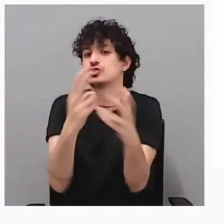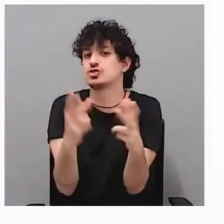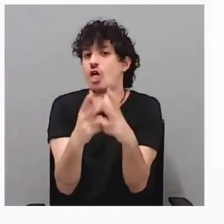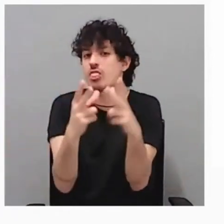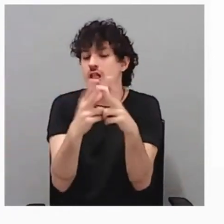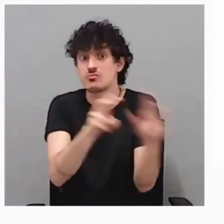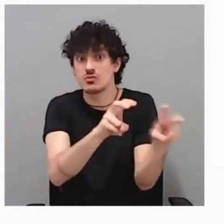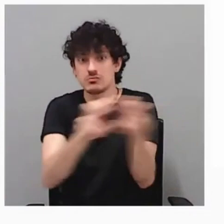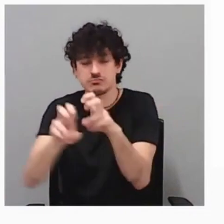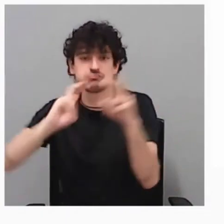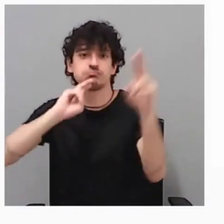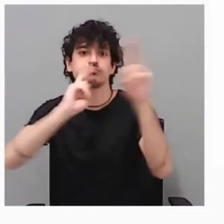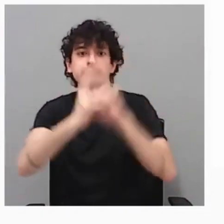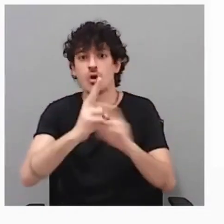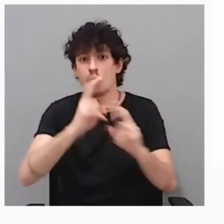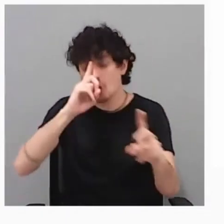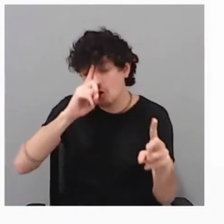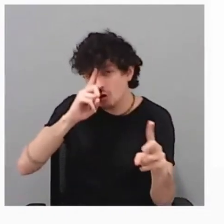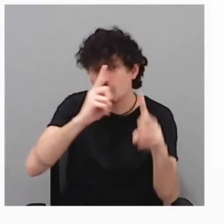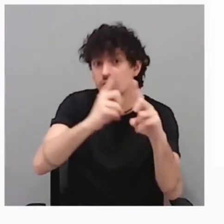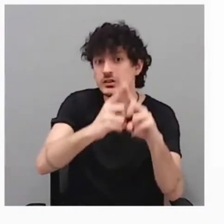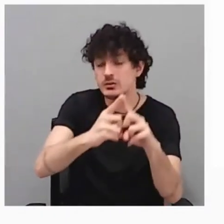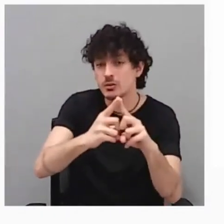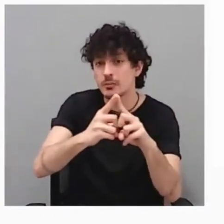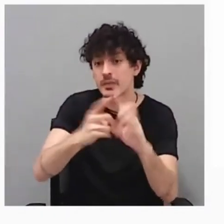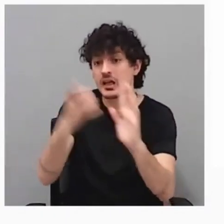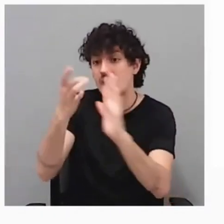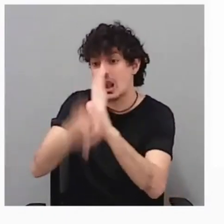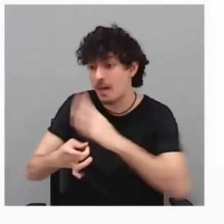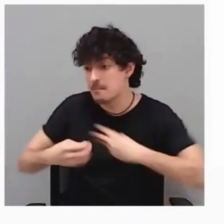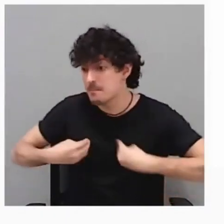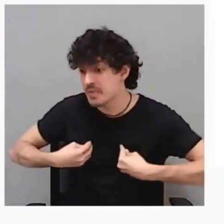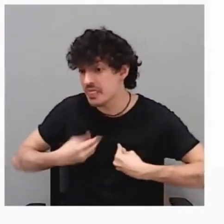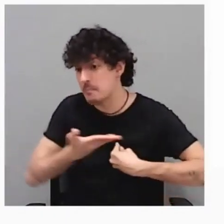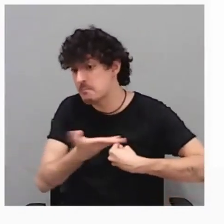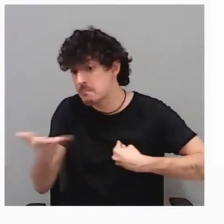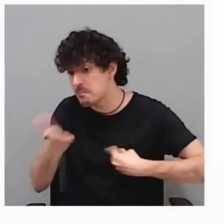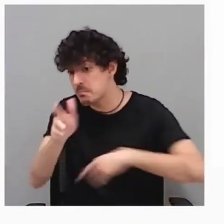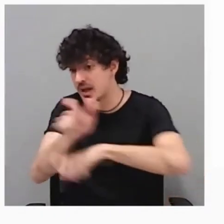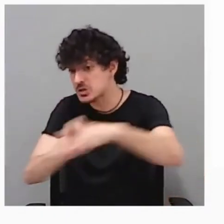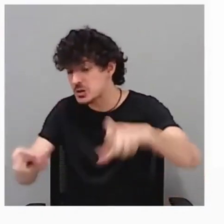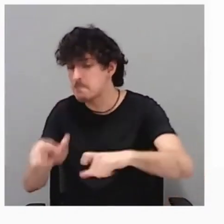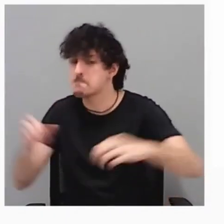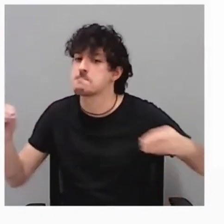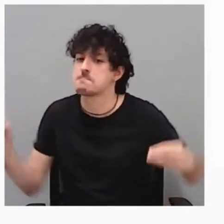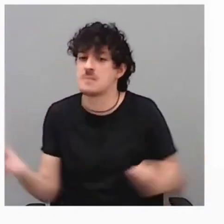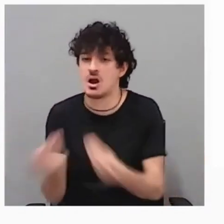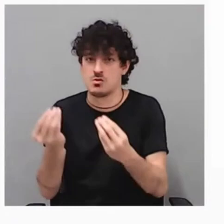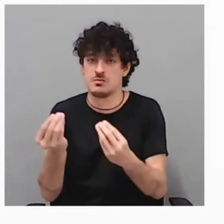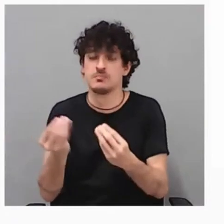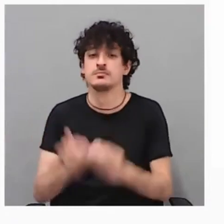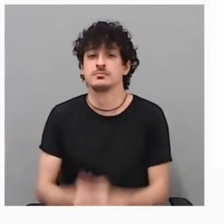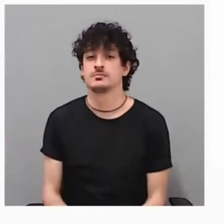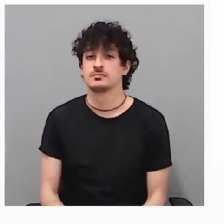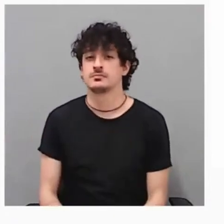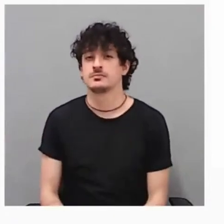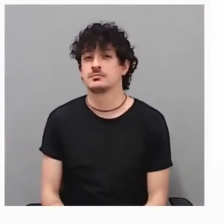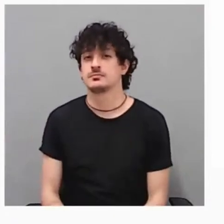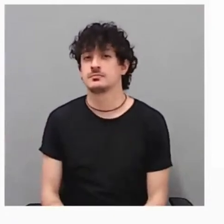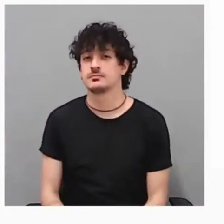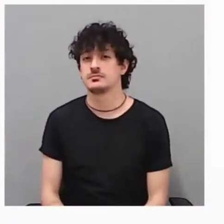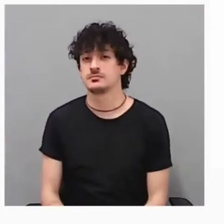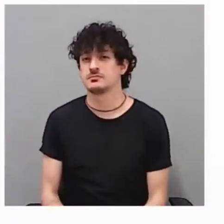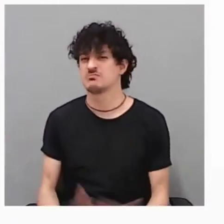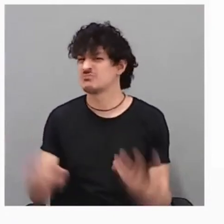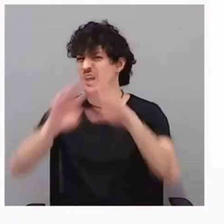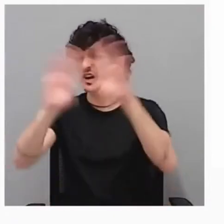contribuyan, para que contribuyan a la mejora de la calidad de vida de las personas. En definitiva, es estar atento